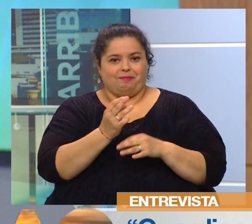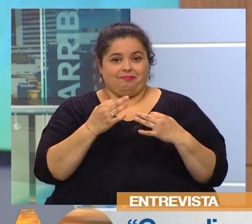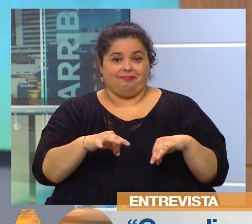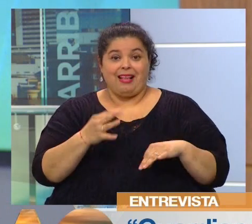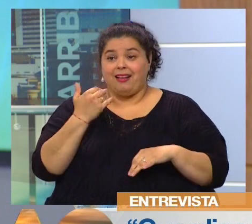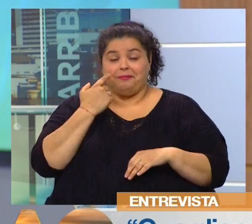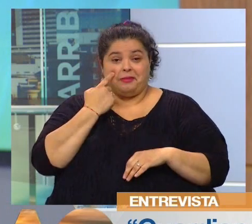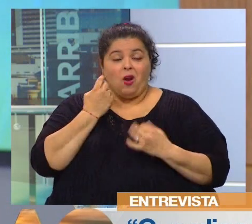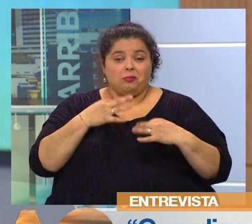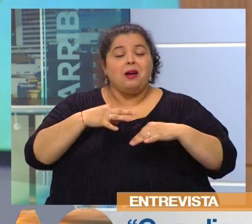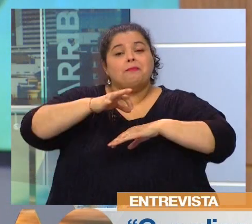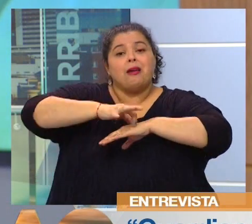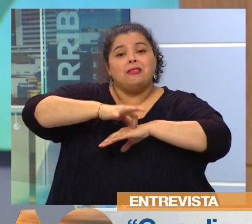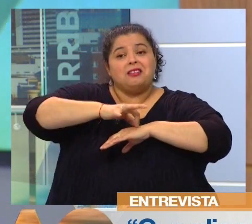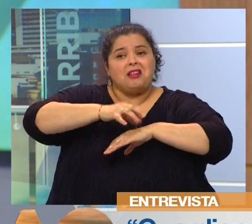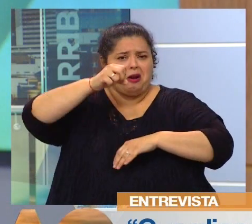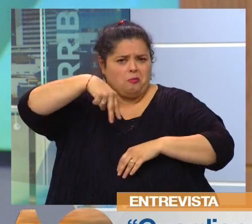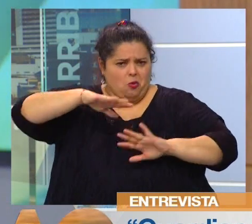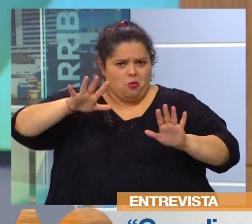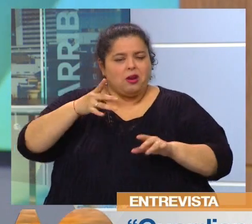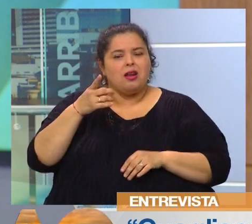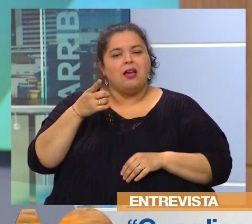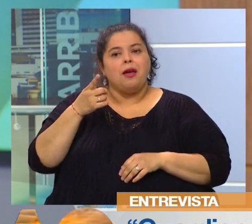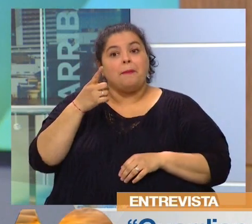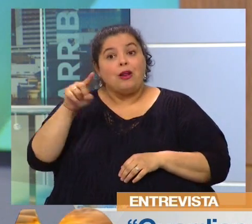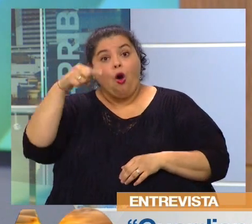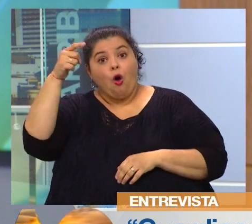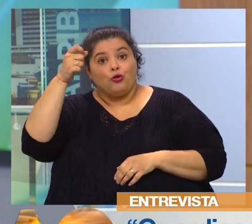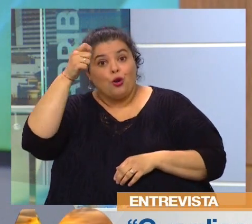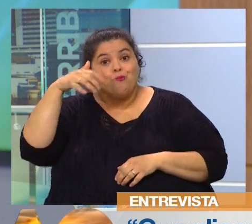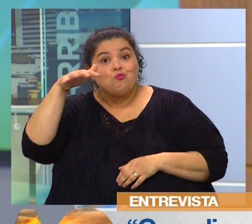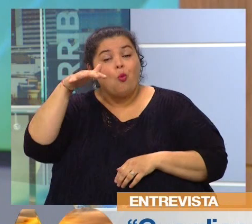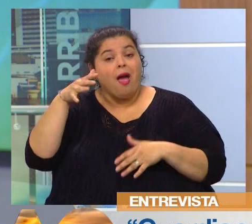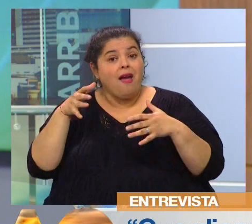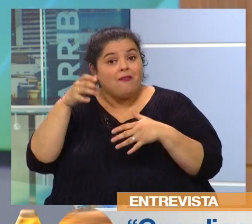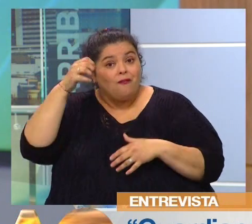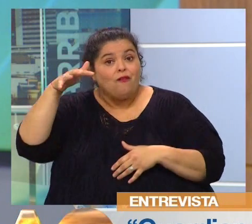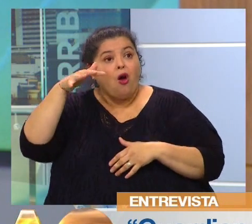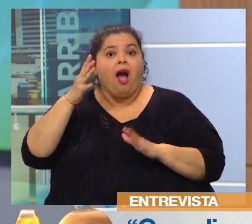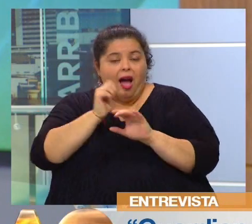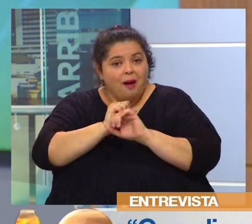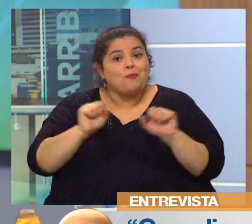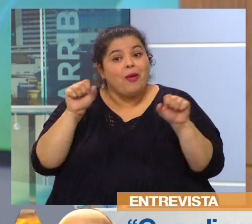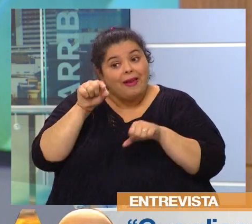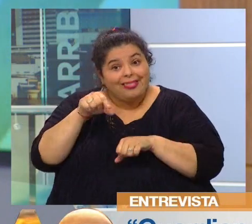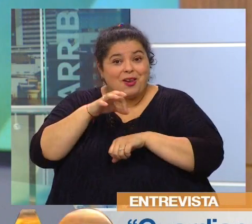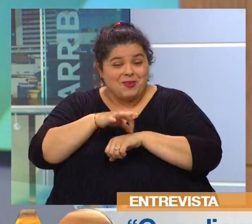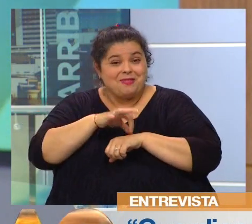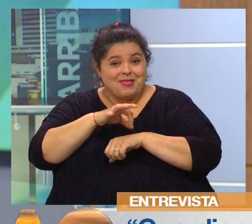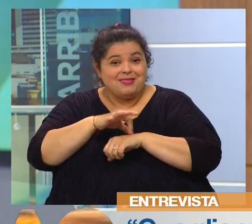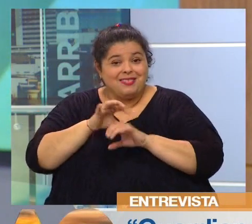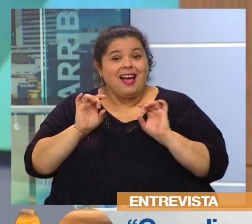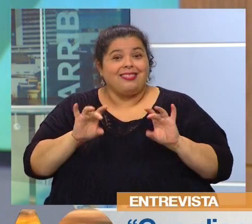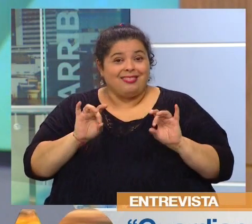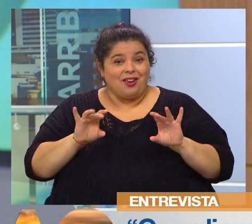medicina tradicional. Aunque en otros pueblos medicina tradicional es esta. Esta es la tradicional. Pero